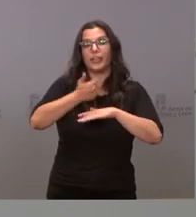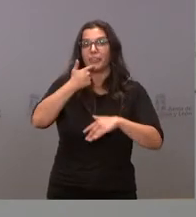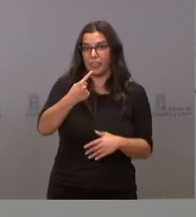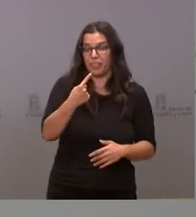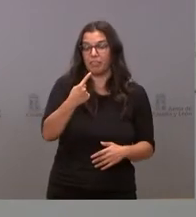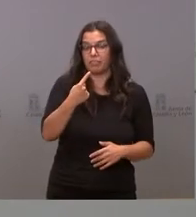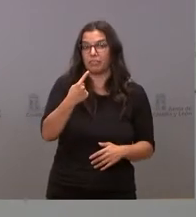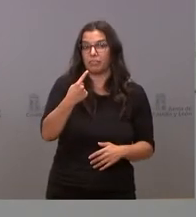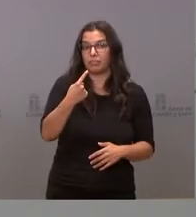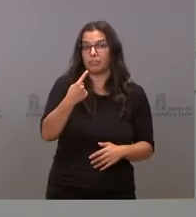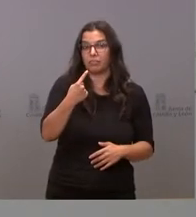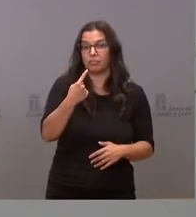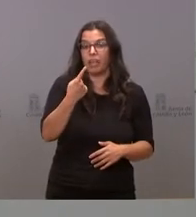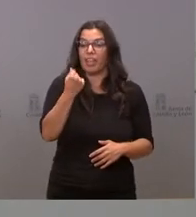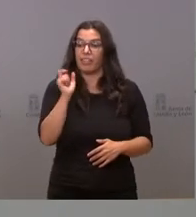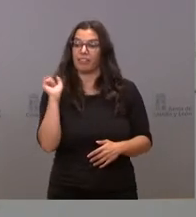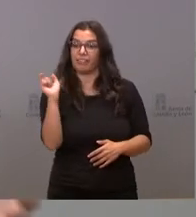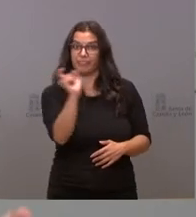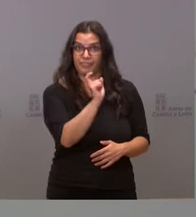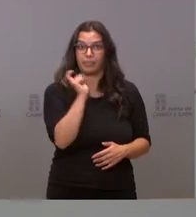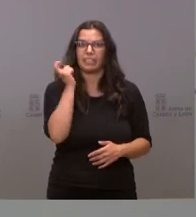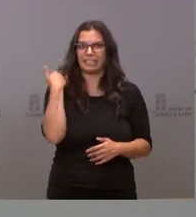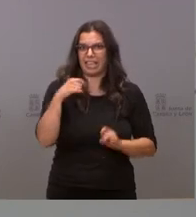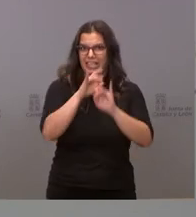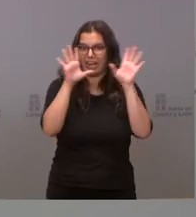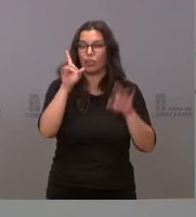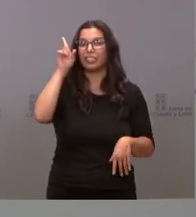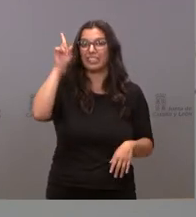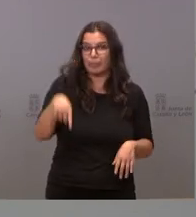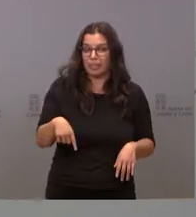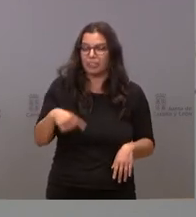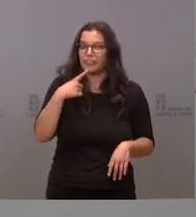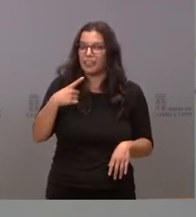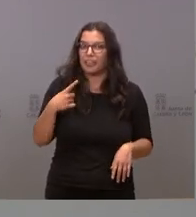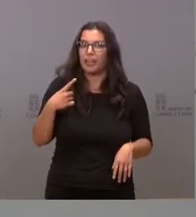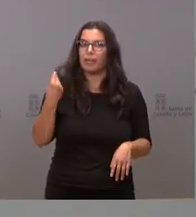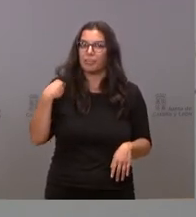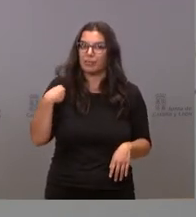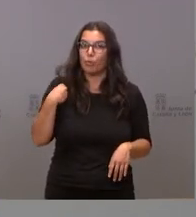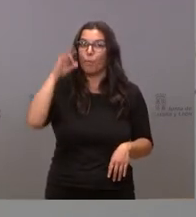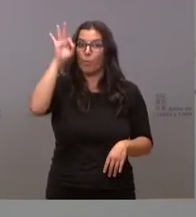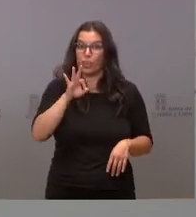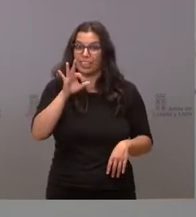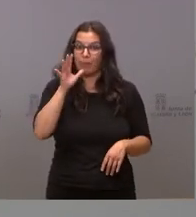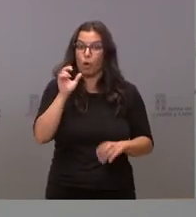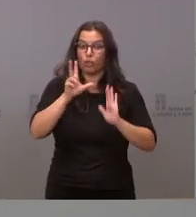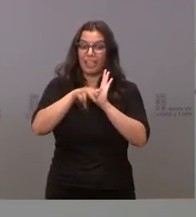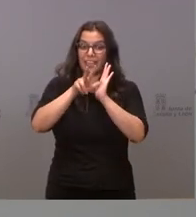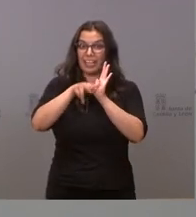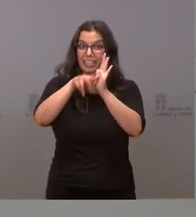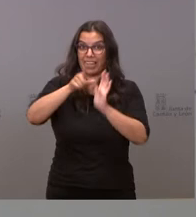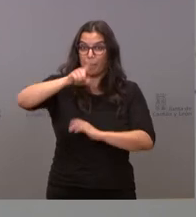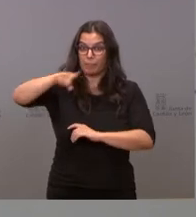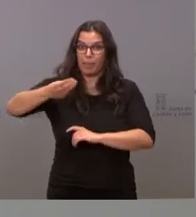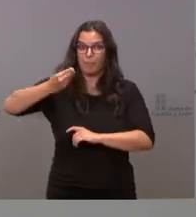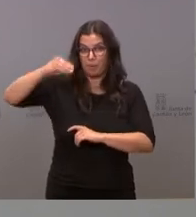las cantidades a fijar, sino también que hay intereses de demora cada mes que se retrasa.